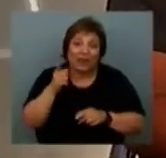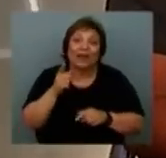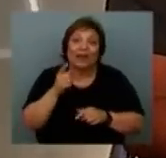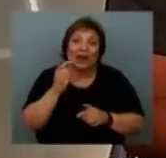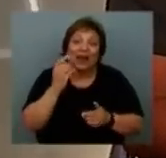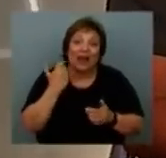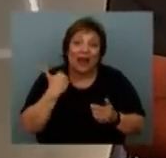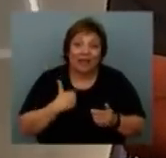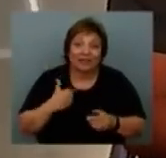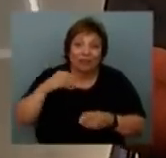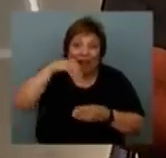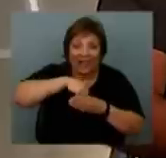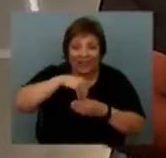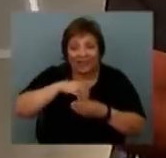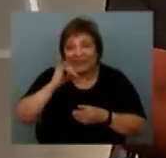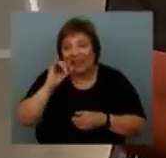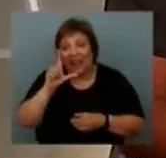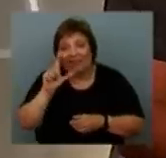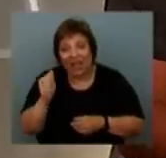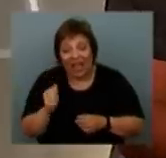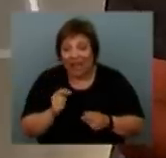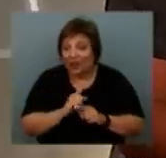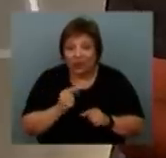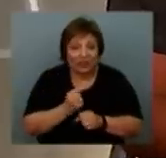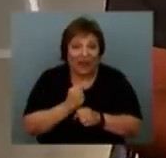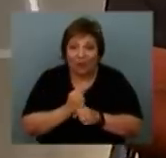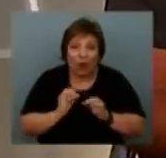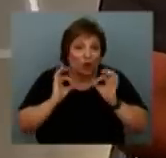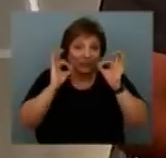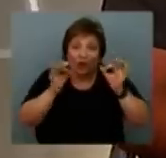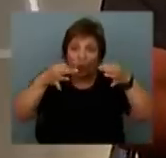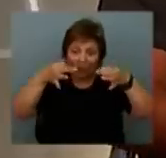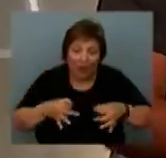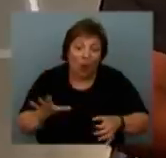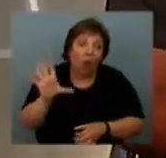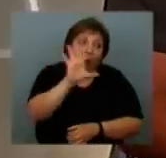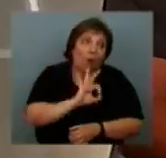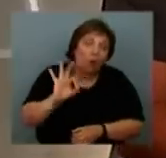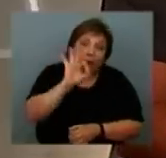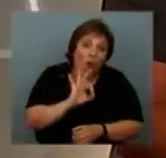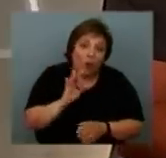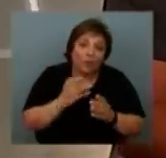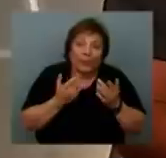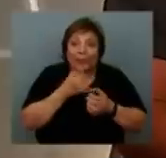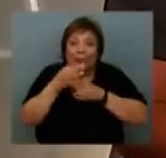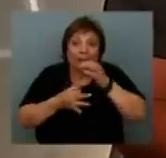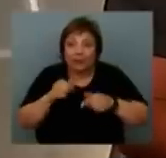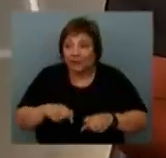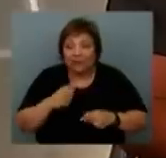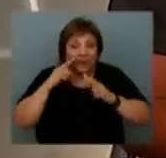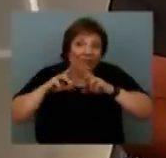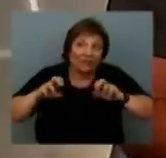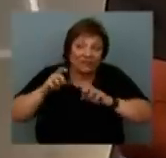tal vez la interna de Silva y que haya hecho que no haya podido llegar o al menos en lo que se está hoy todavía